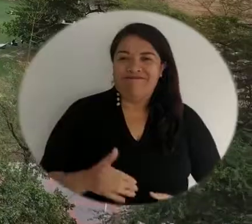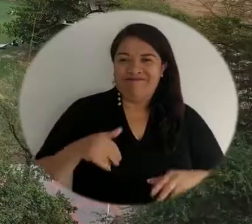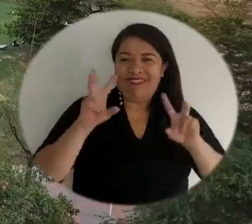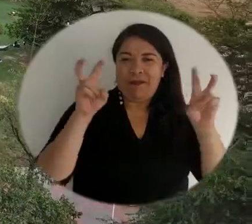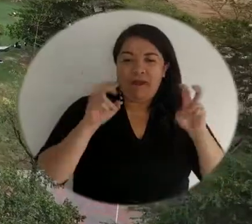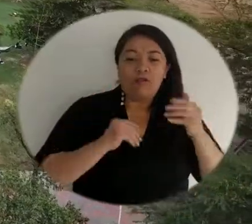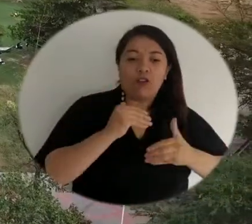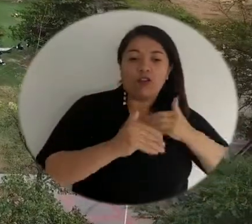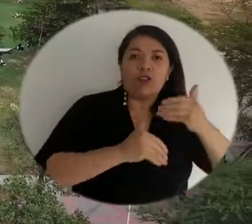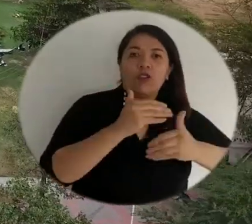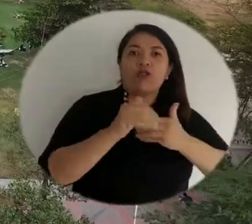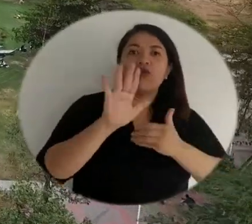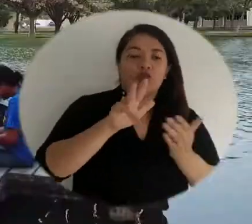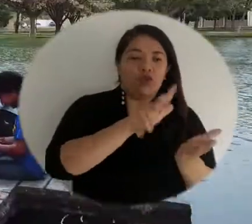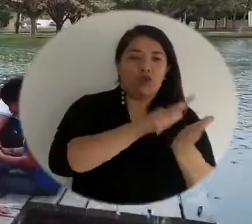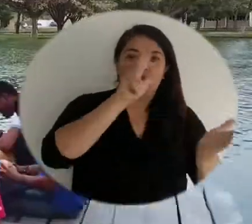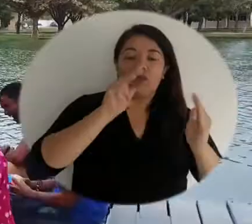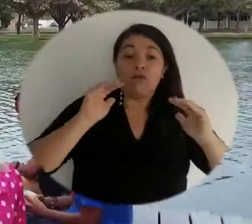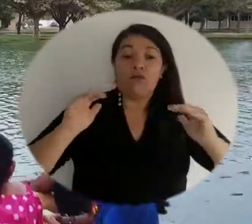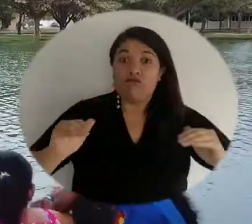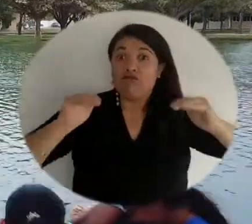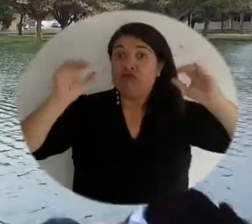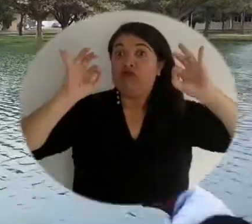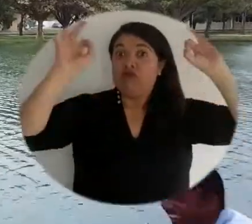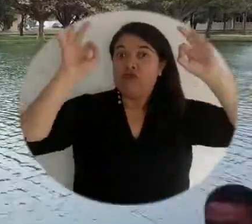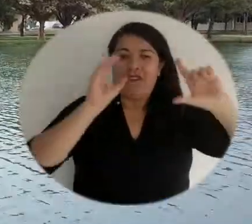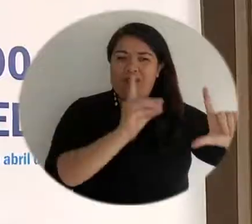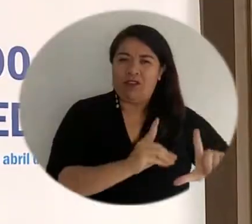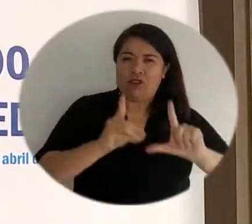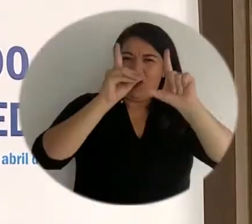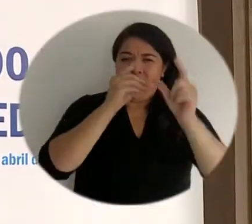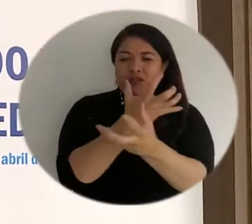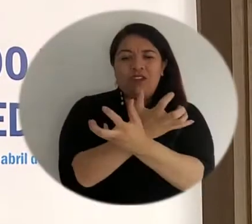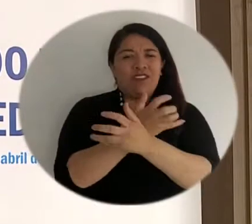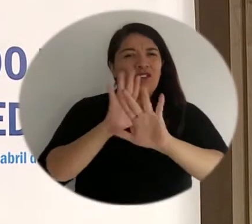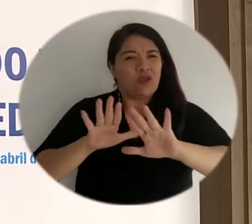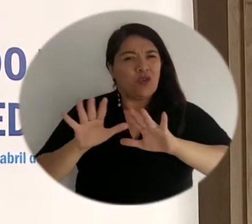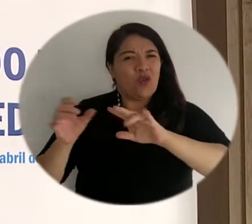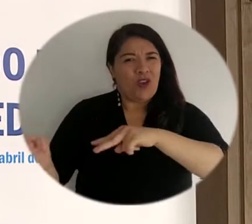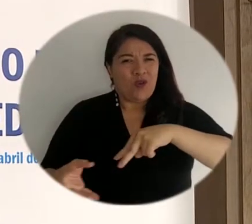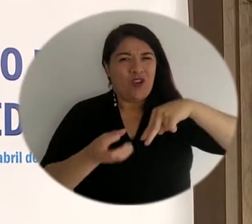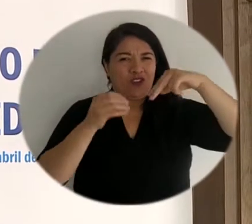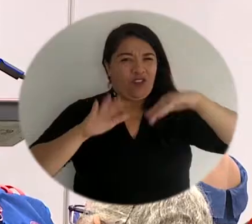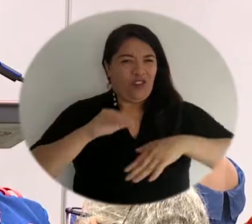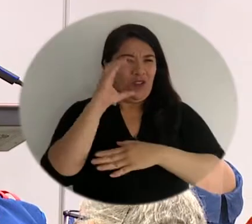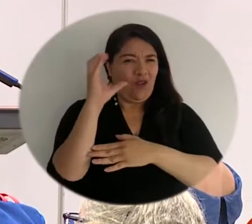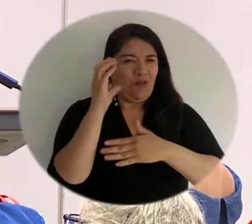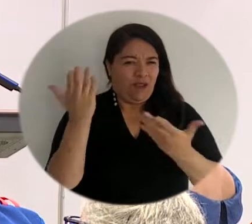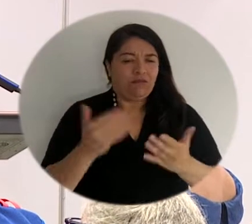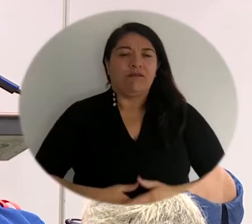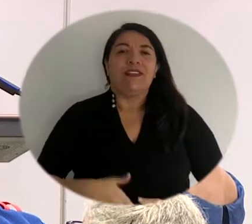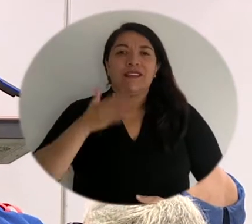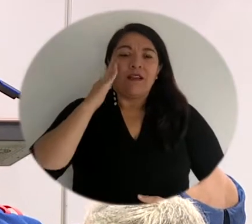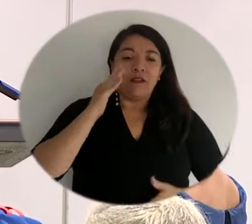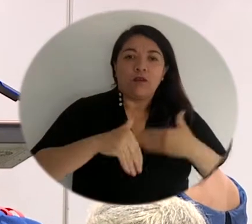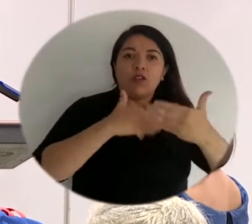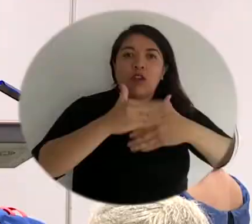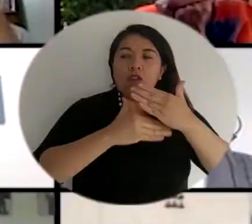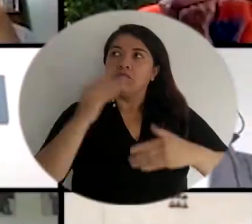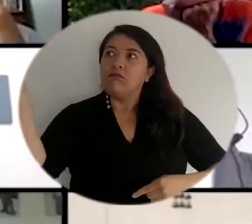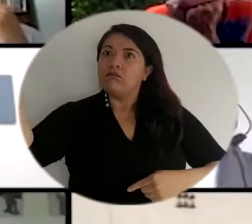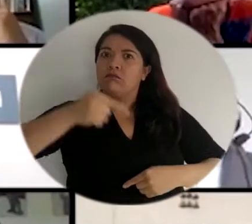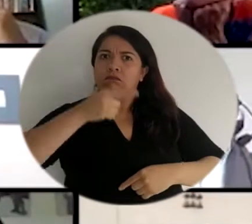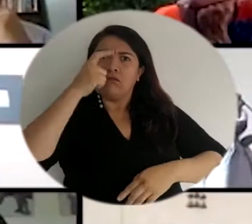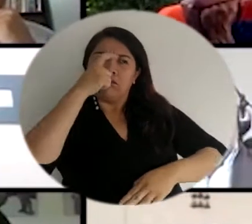En el marco del proceso de acreditación por alta calidad que ha emprendido el doctorado en Ciencias de la Educación RU de Colombia, se viene desarrollando el proceso de